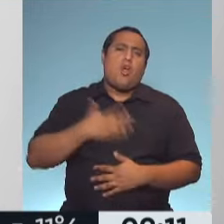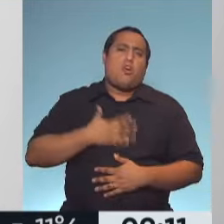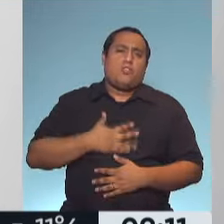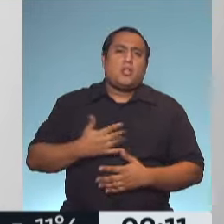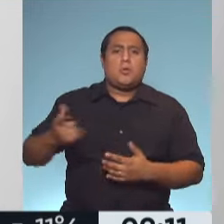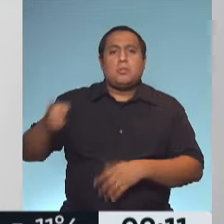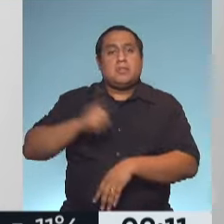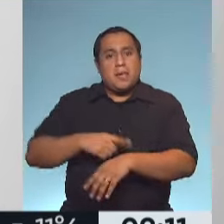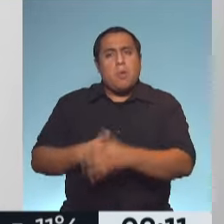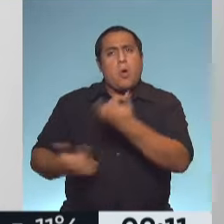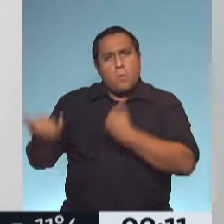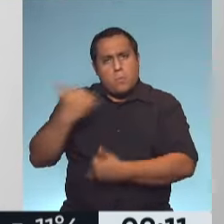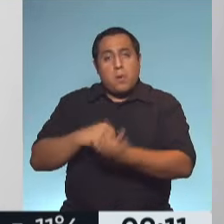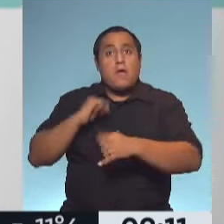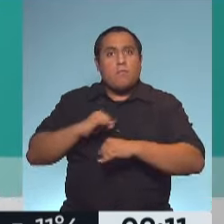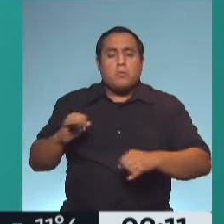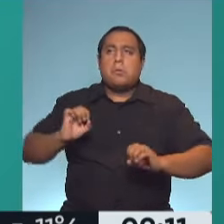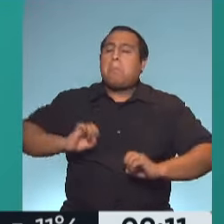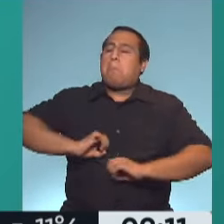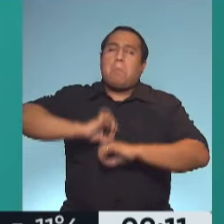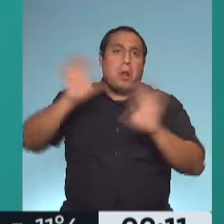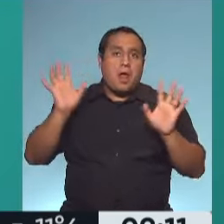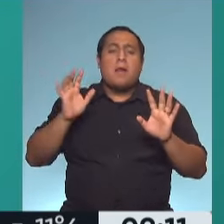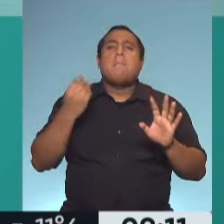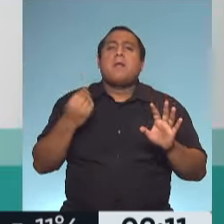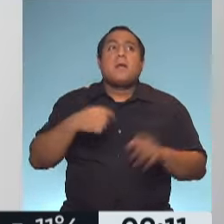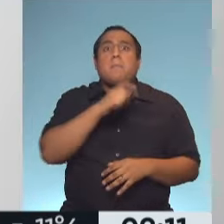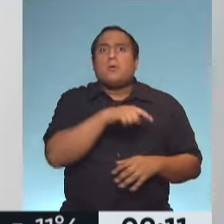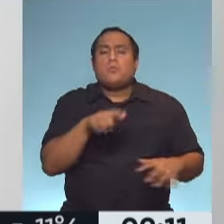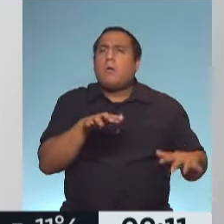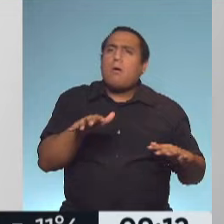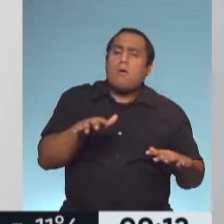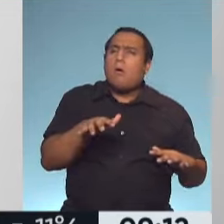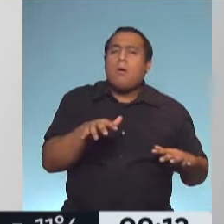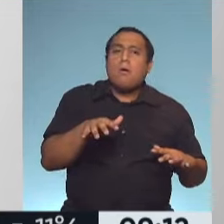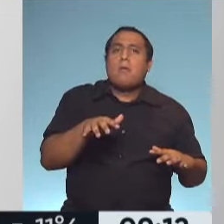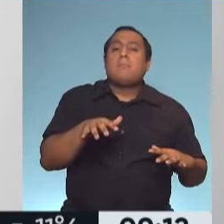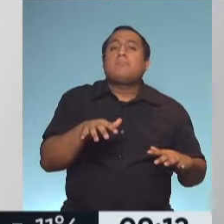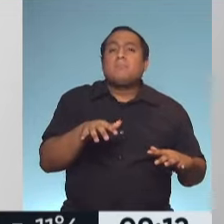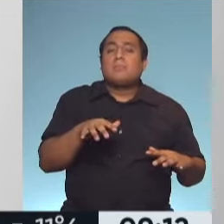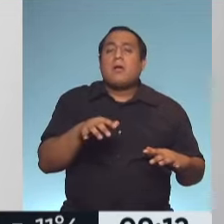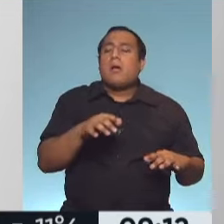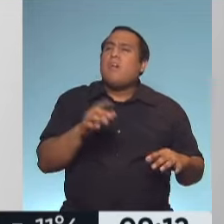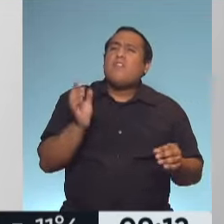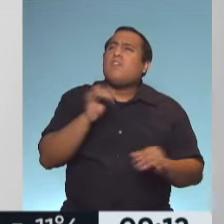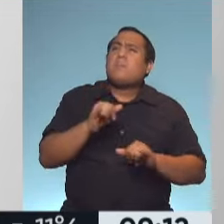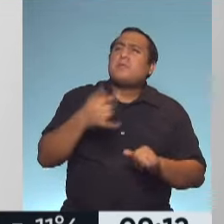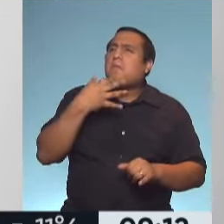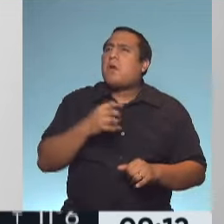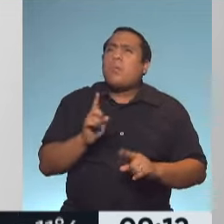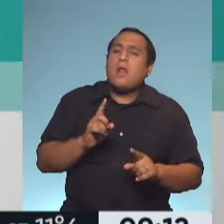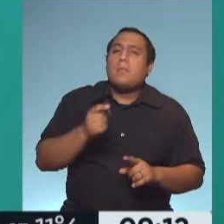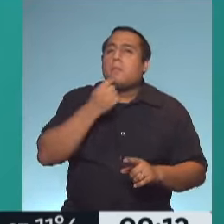nos des este tiempo y sobre todo esta información bien clara, para que nadie tenga, o el otro problema que tiene la pandemia, que es la infodemia, no saber cómo